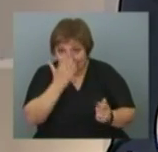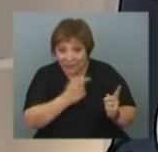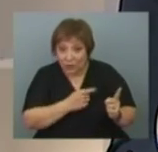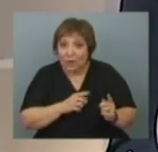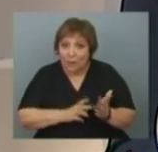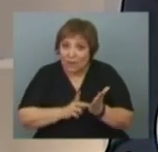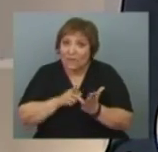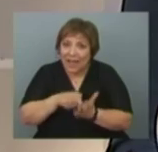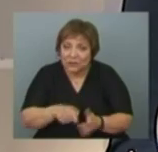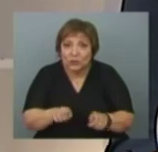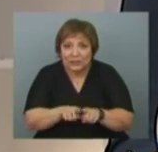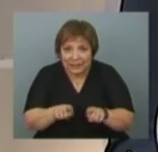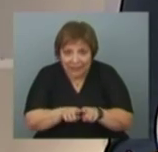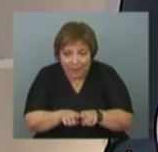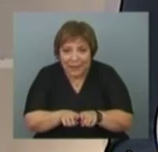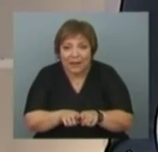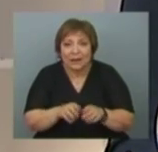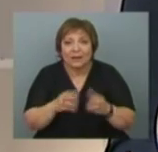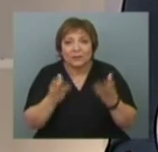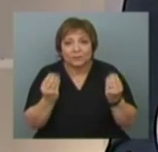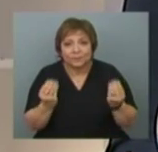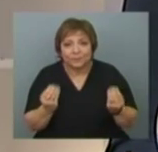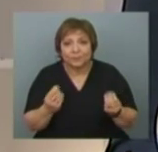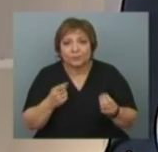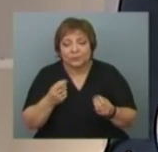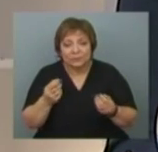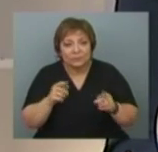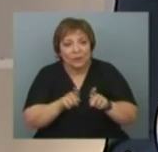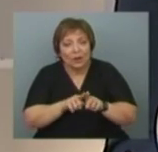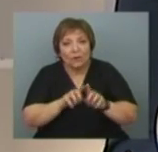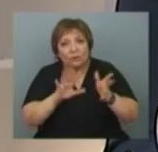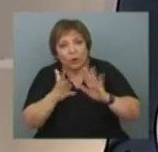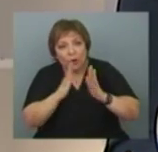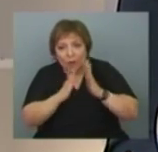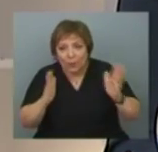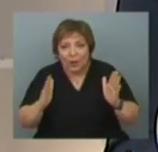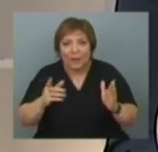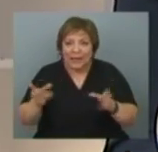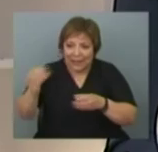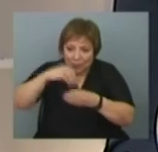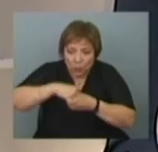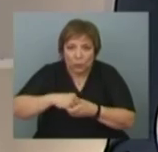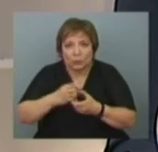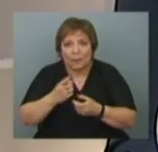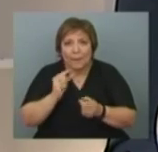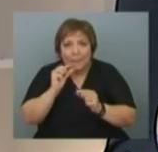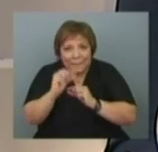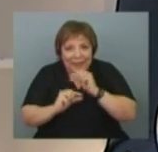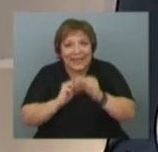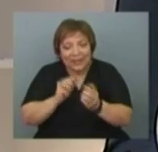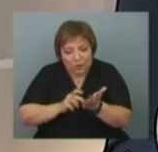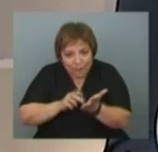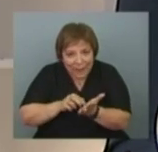se avanzó mucho incluyendo también este diseño, incluyendo pequeños pasos en